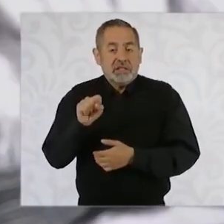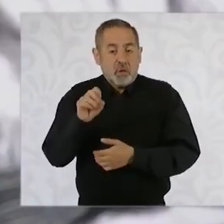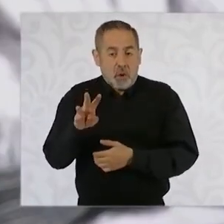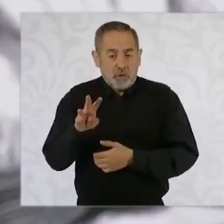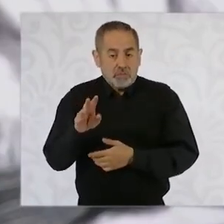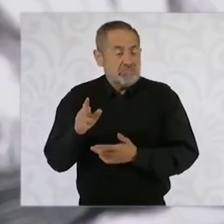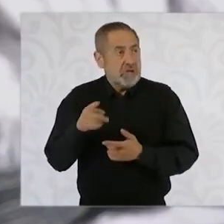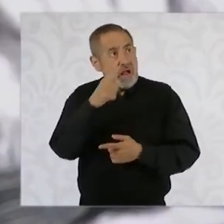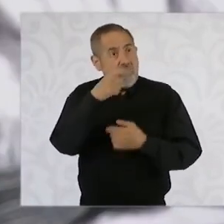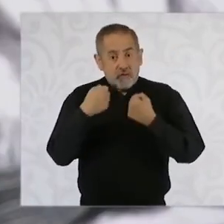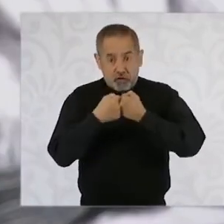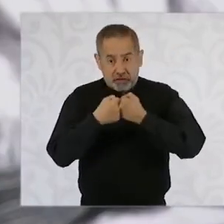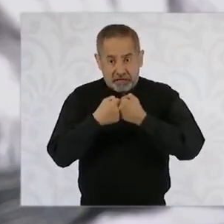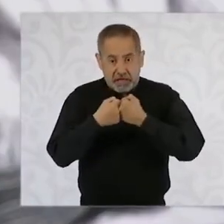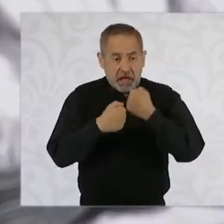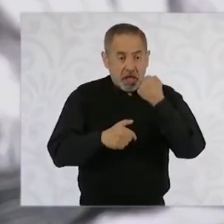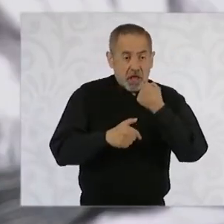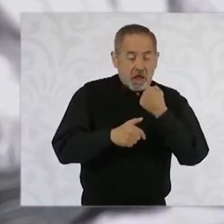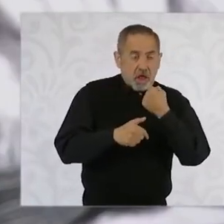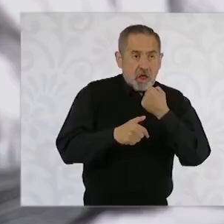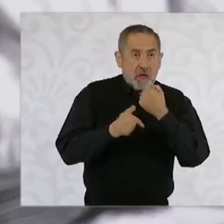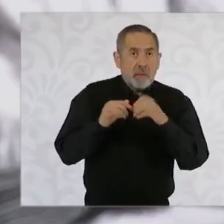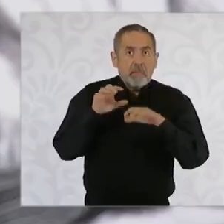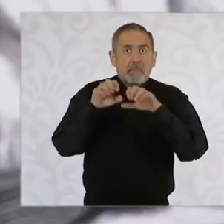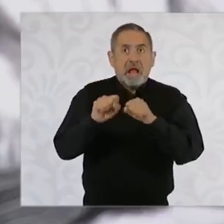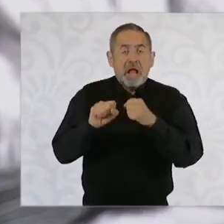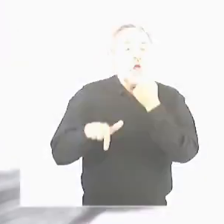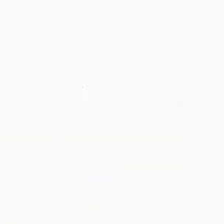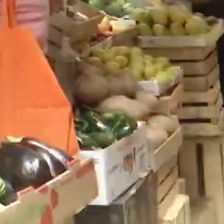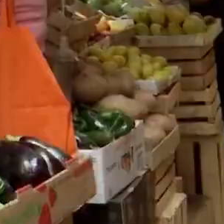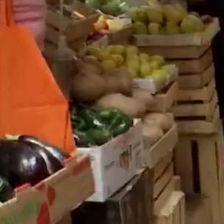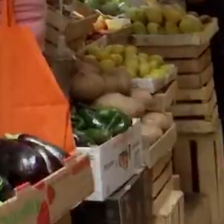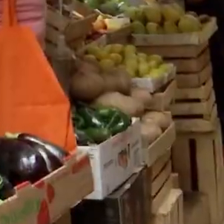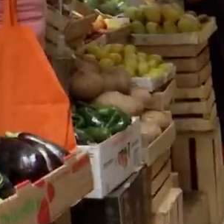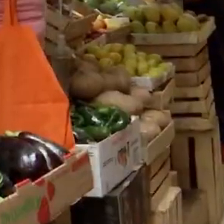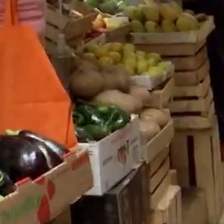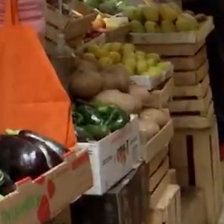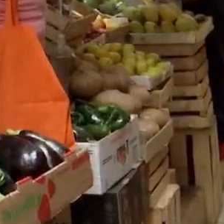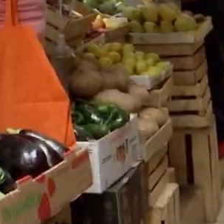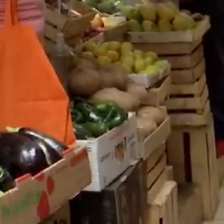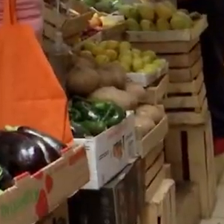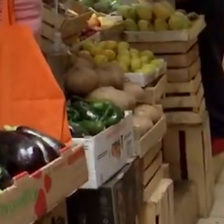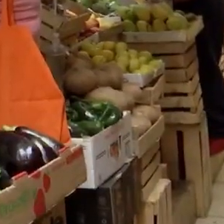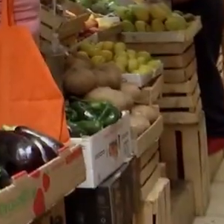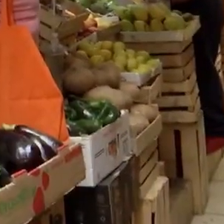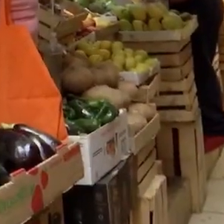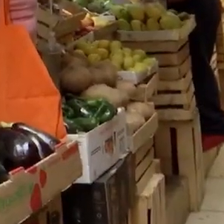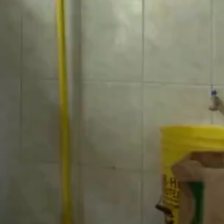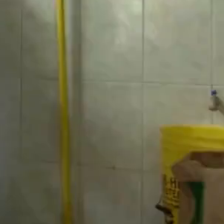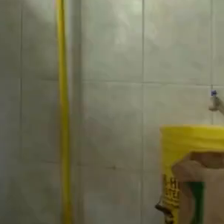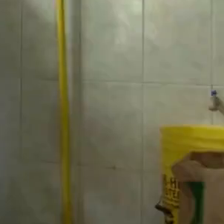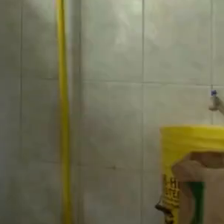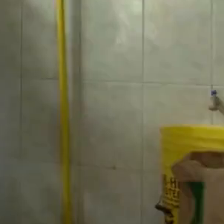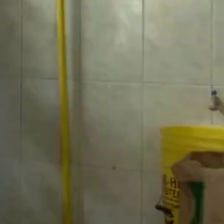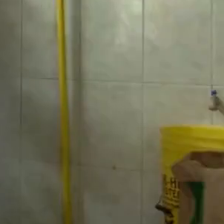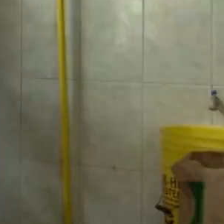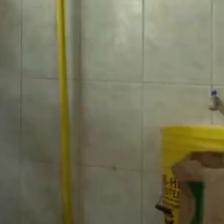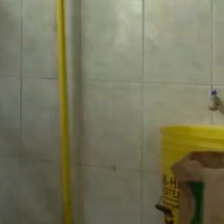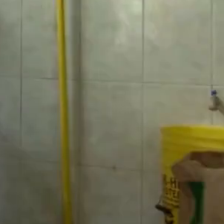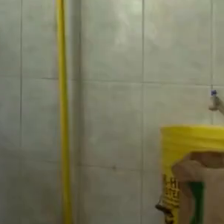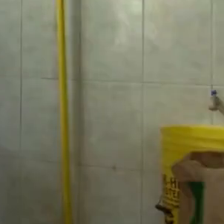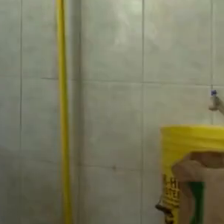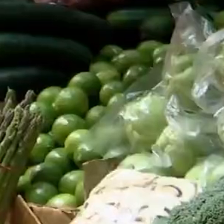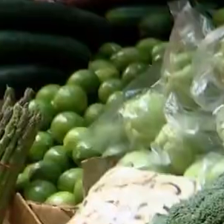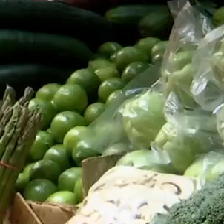frontera a 12 mil 596 pesos. El objetivo es que al término de este